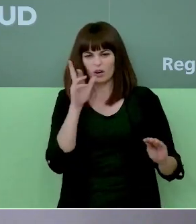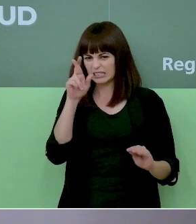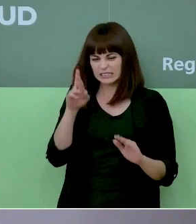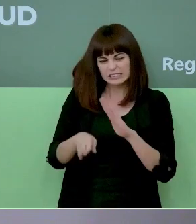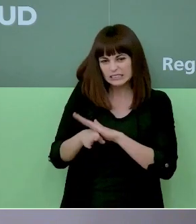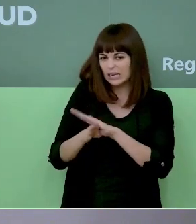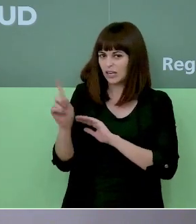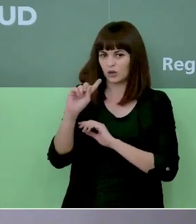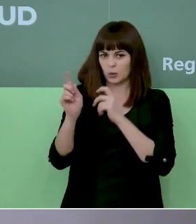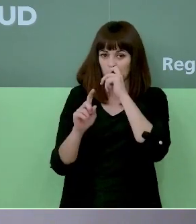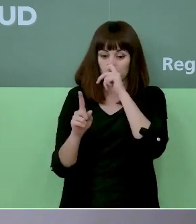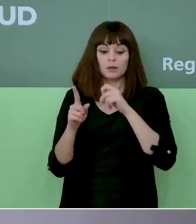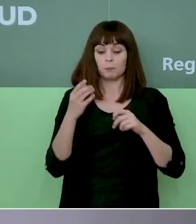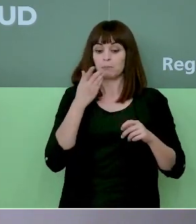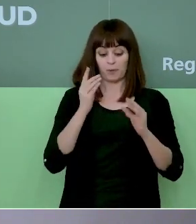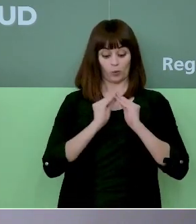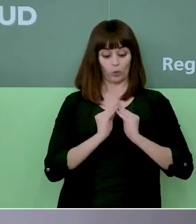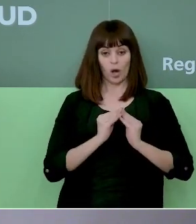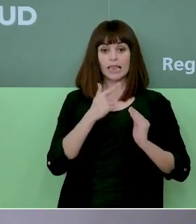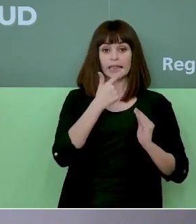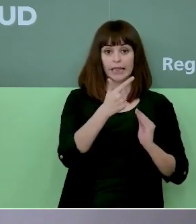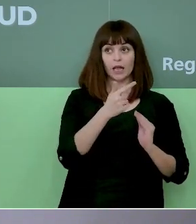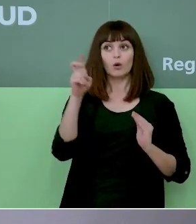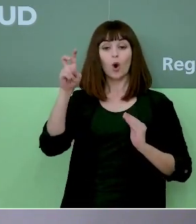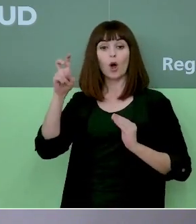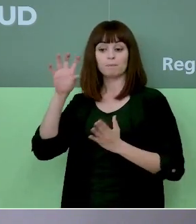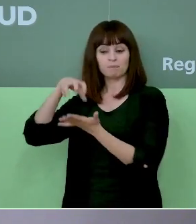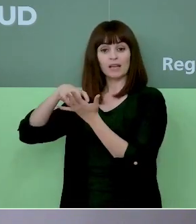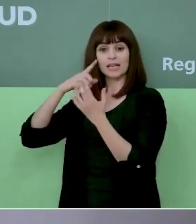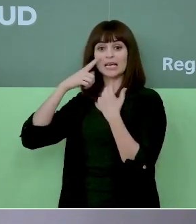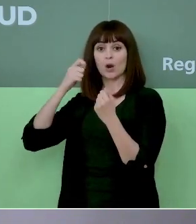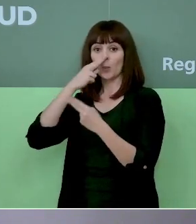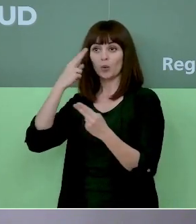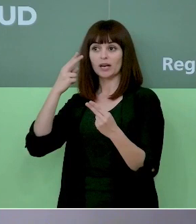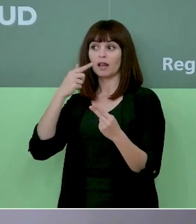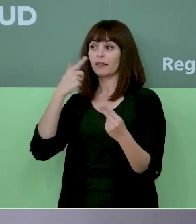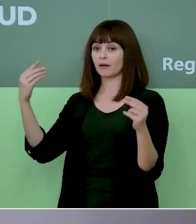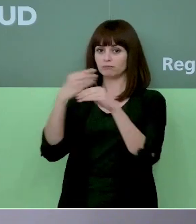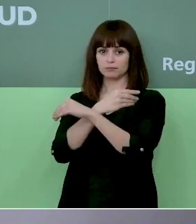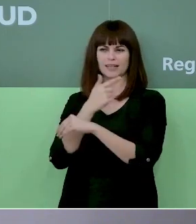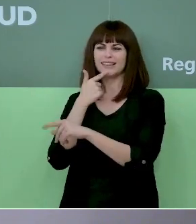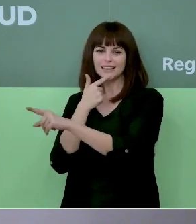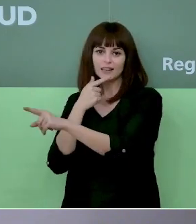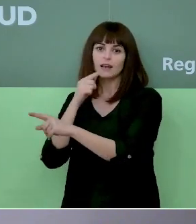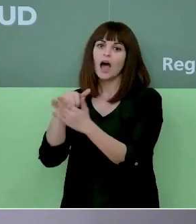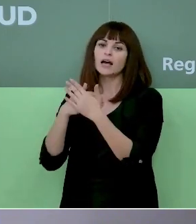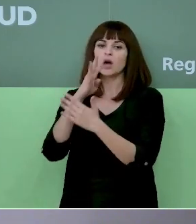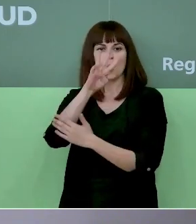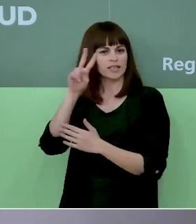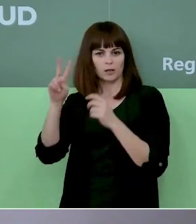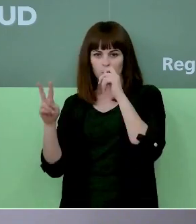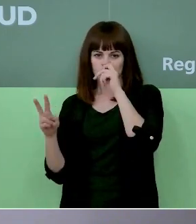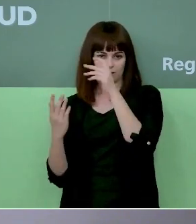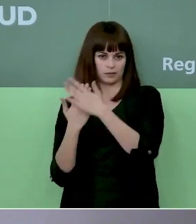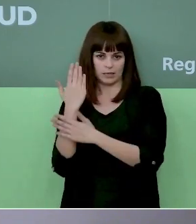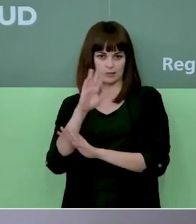a seguir o el fabricante puede decir unas cosas y los organismos de salud pública mundiales han dicho hasta 42 días sin problema entiendo que el